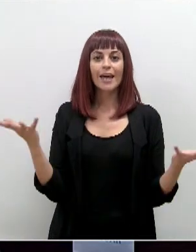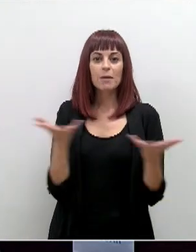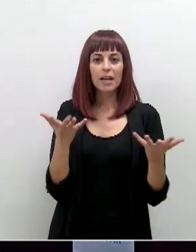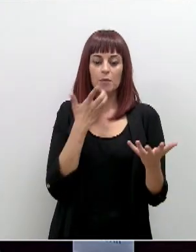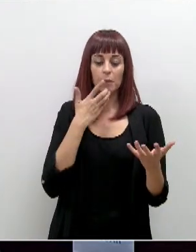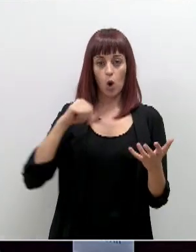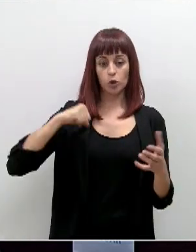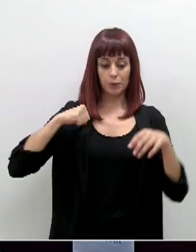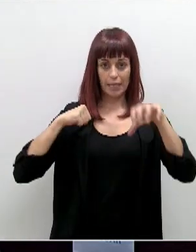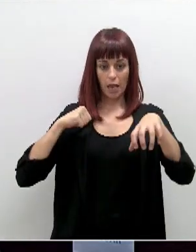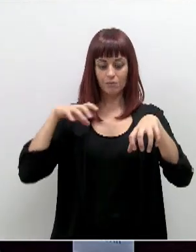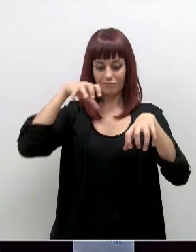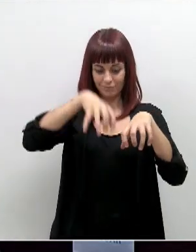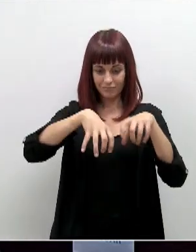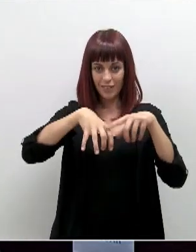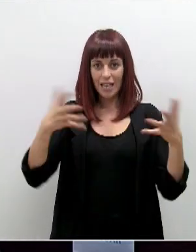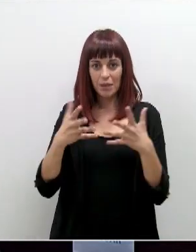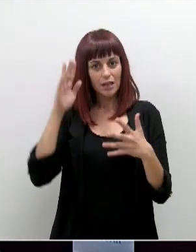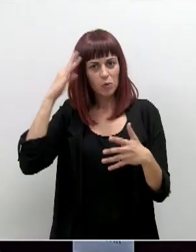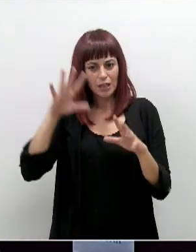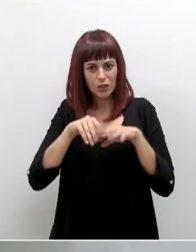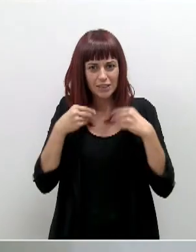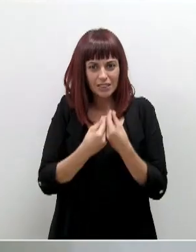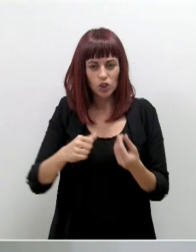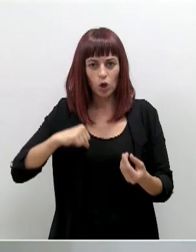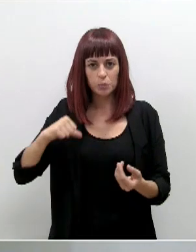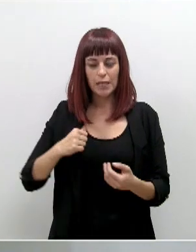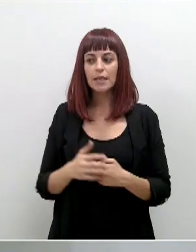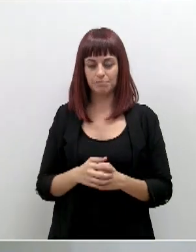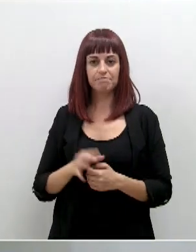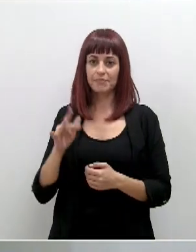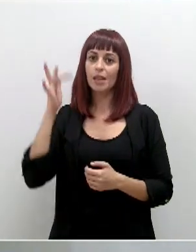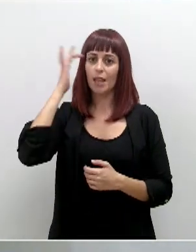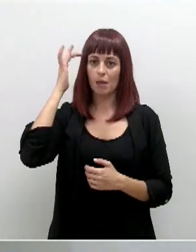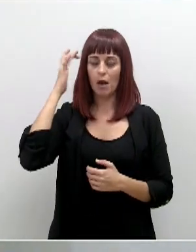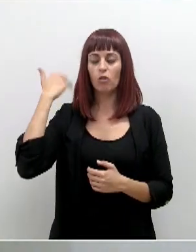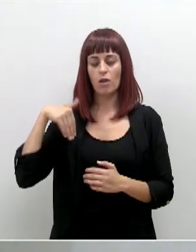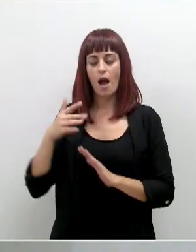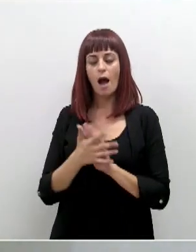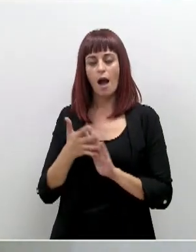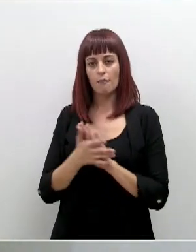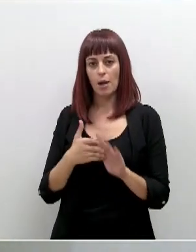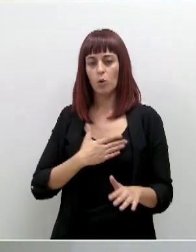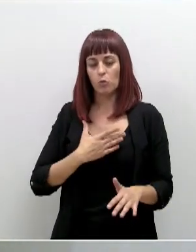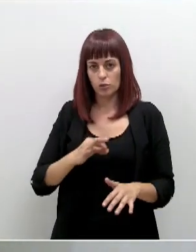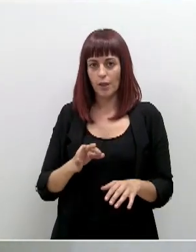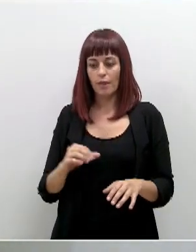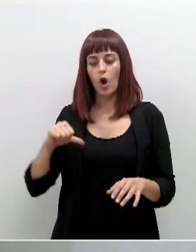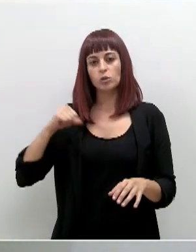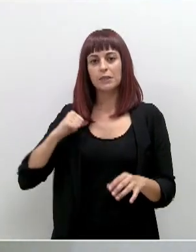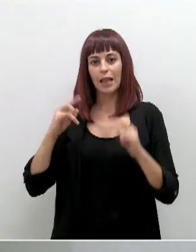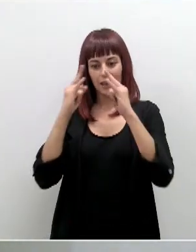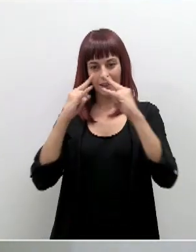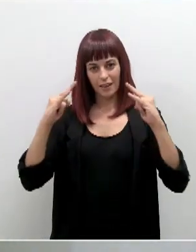hospitales ante un posible colapso sanitario? Está planteado desde marzo la posibilidad de tener hospitales de